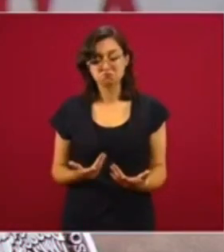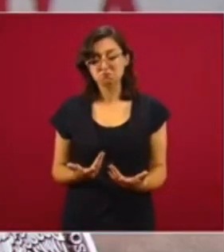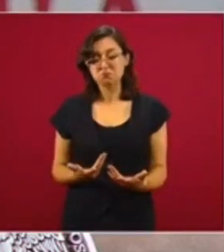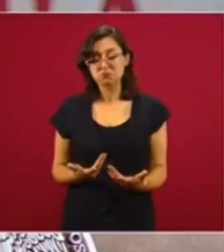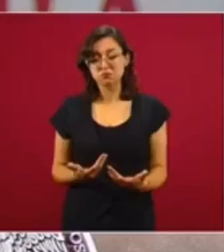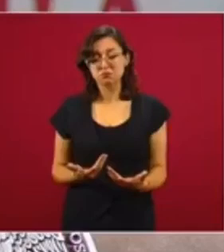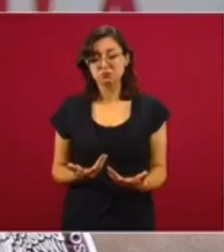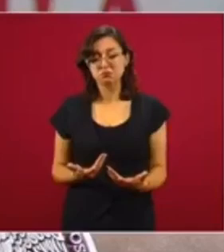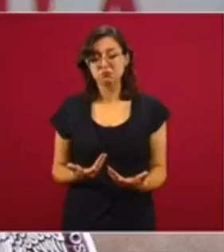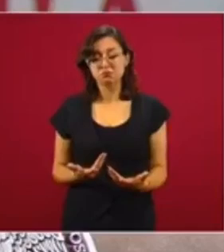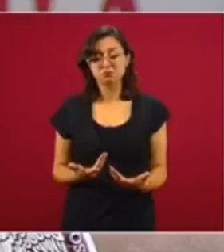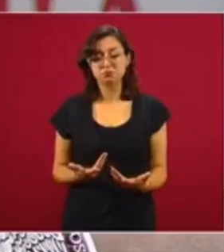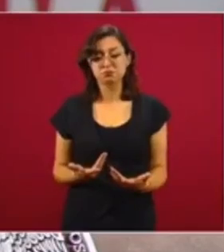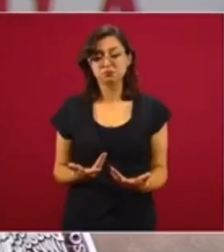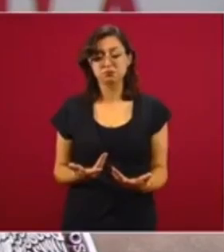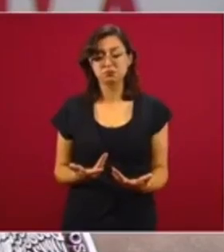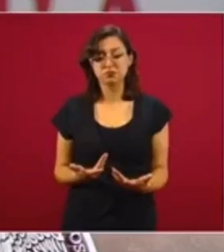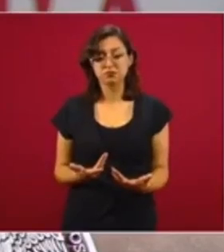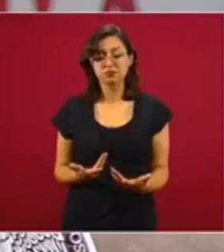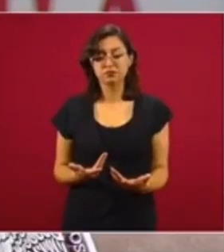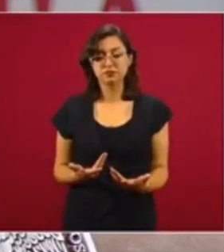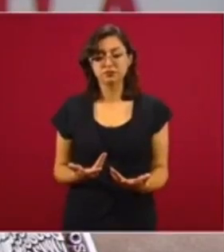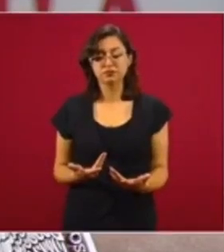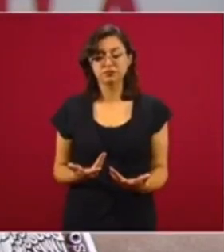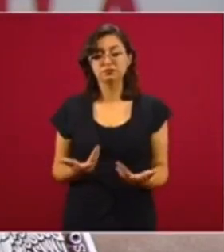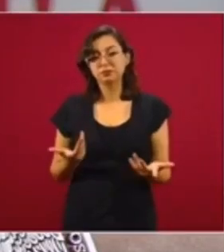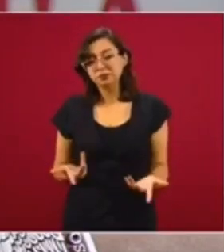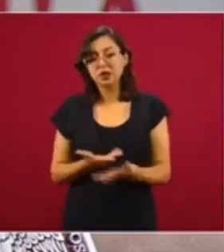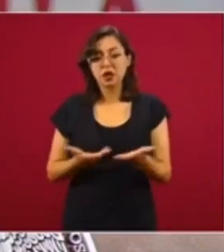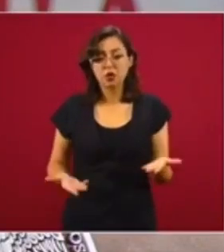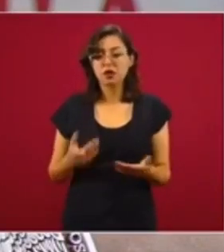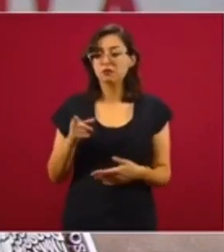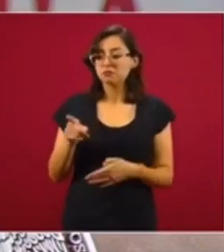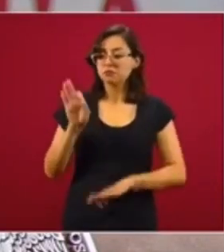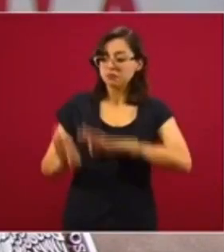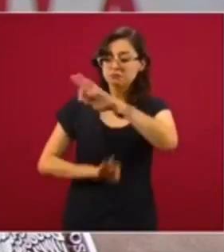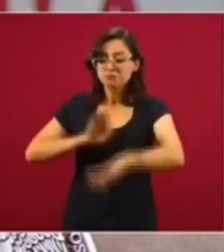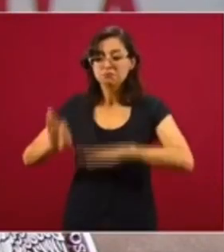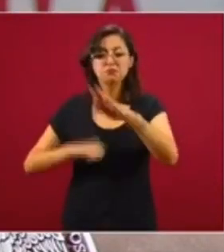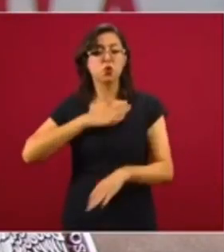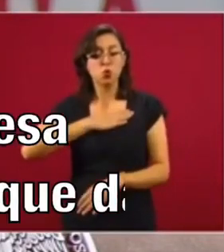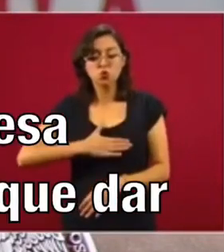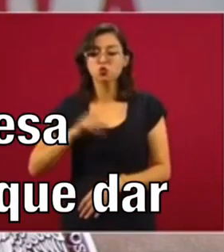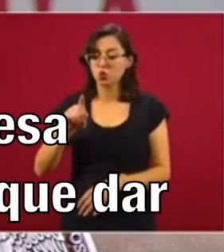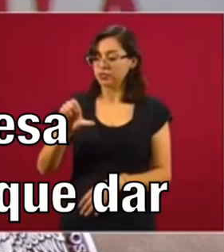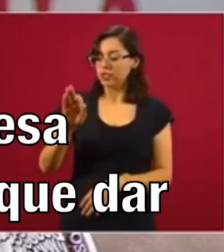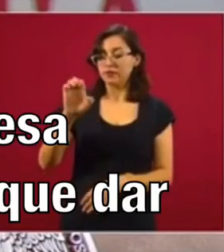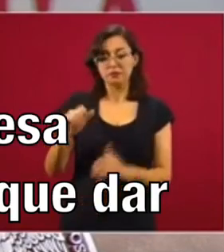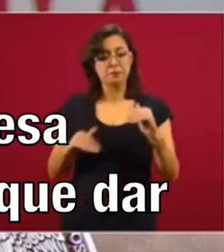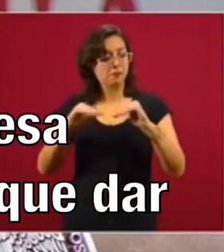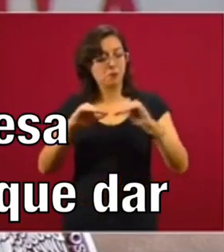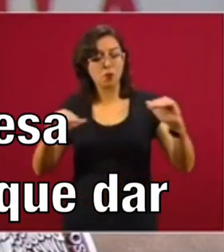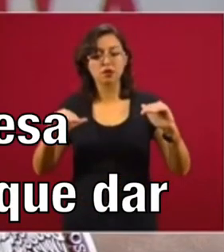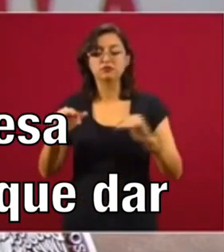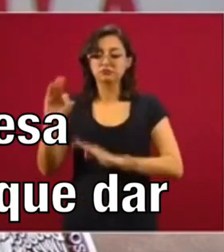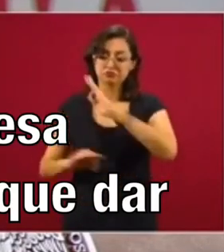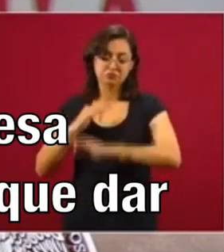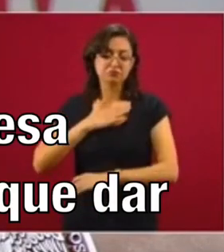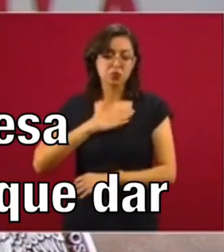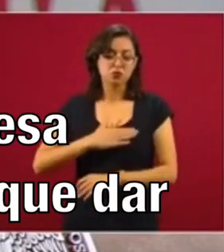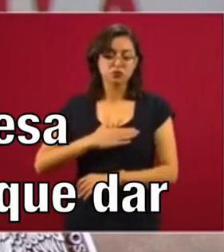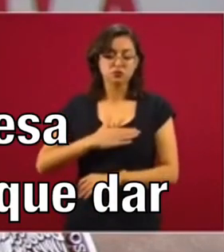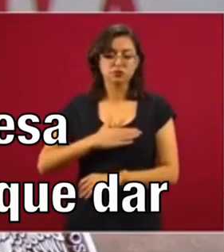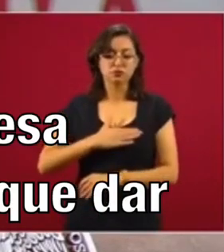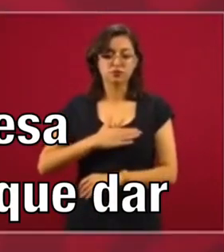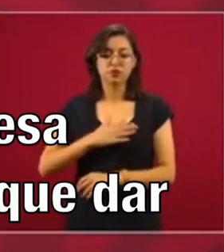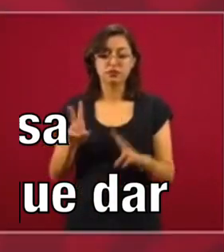dando un trato justo a la Comisión Federal de Electricidad en cuanto